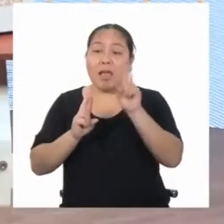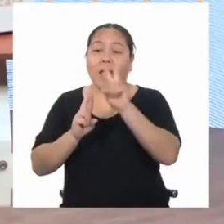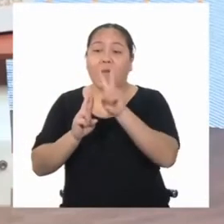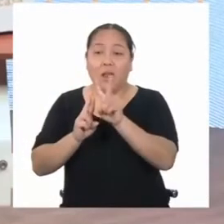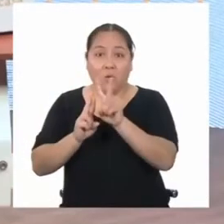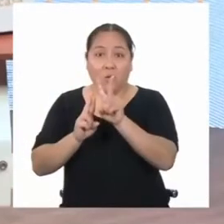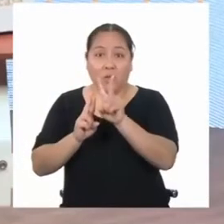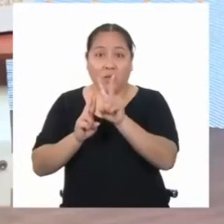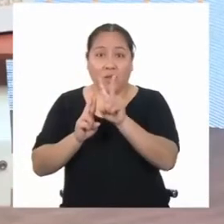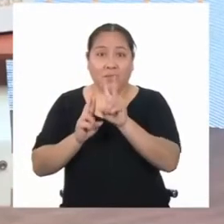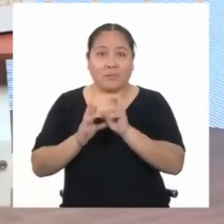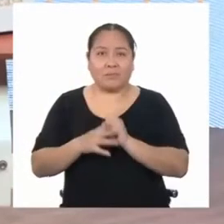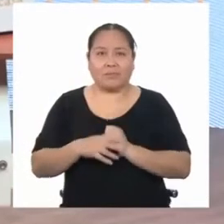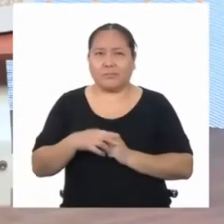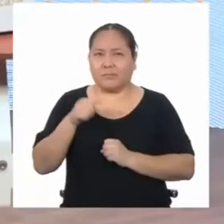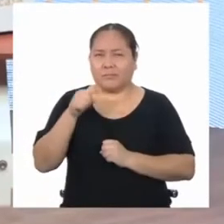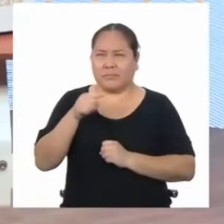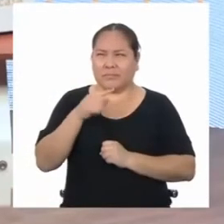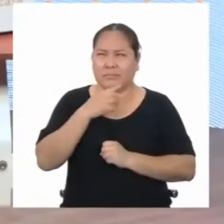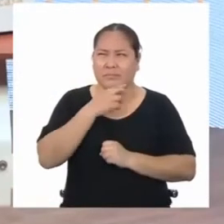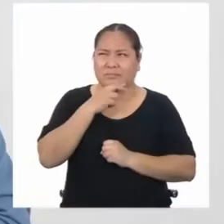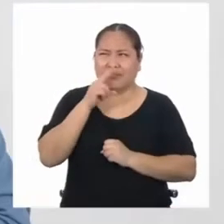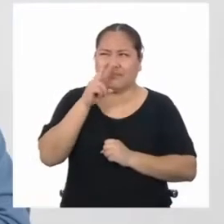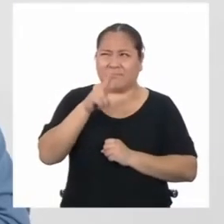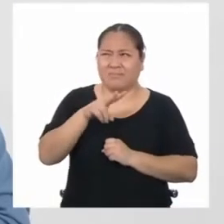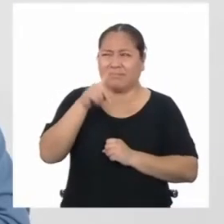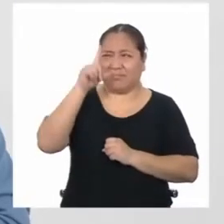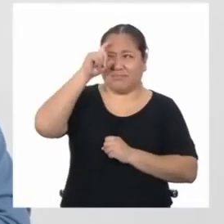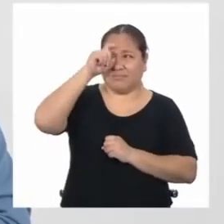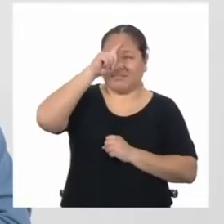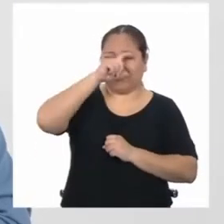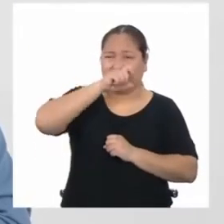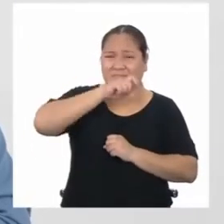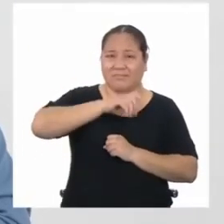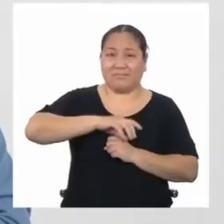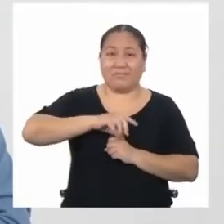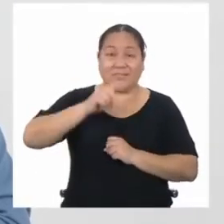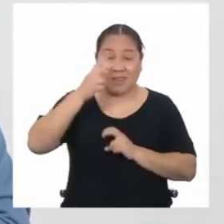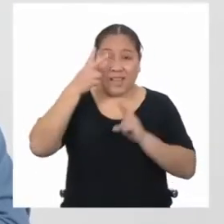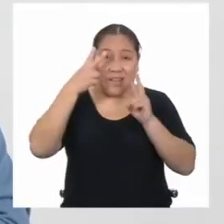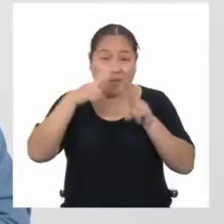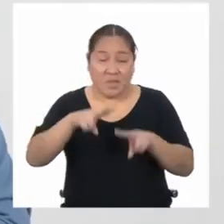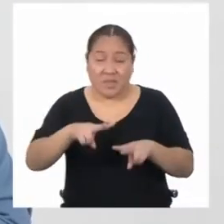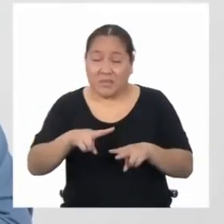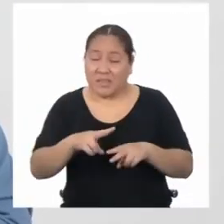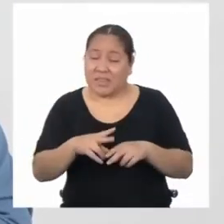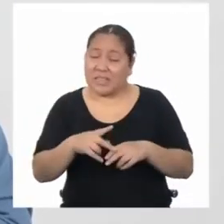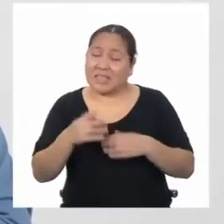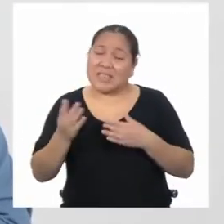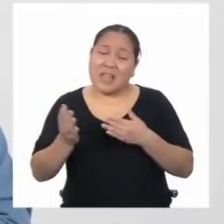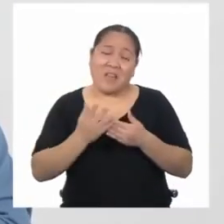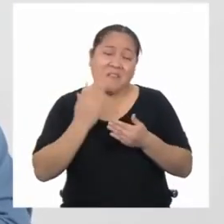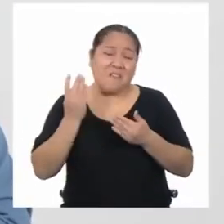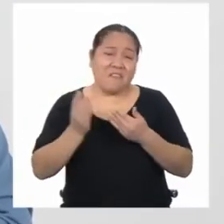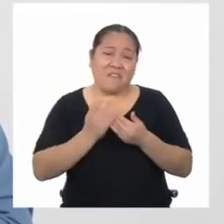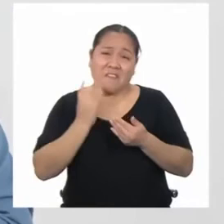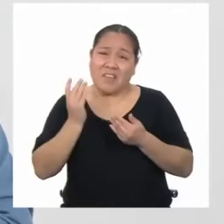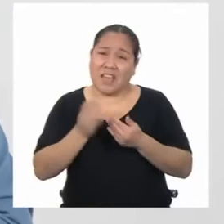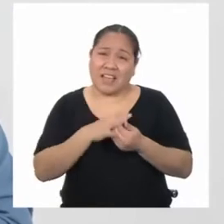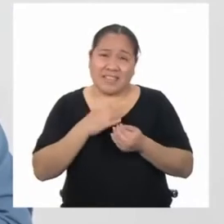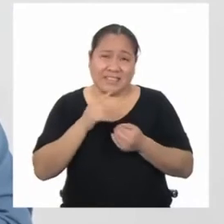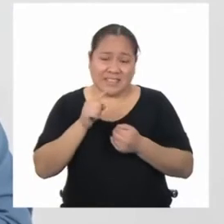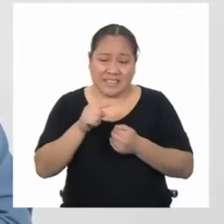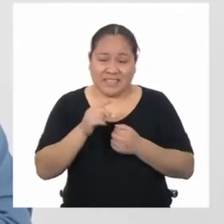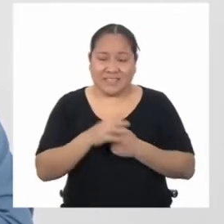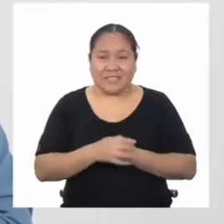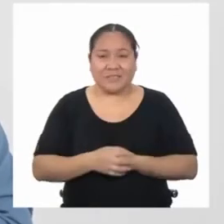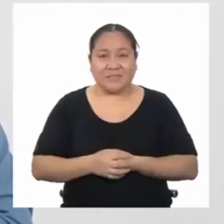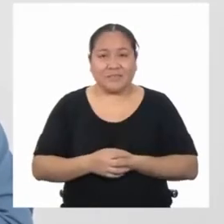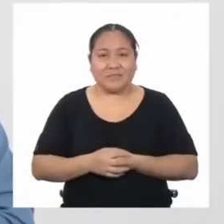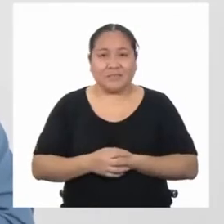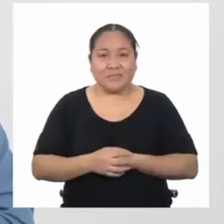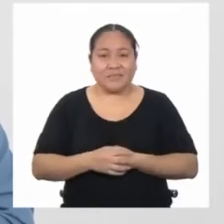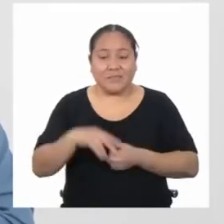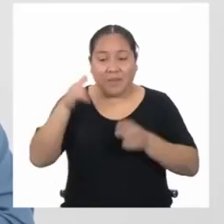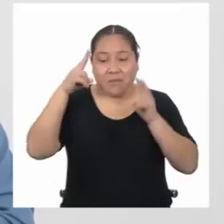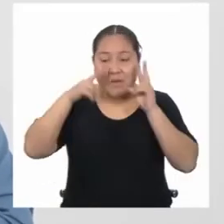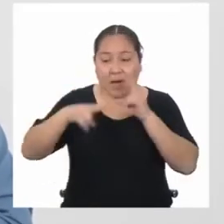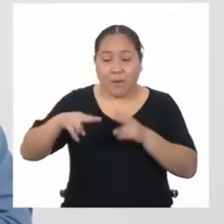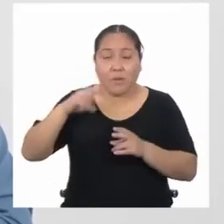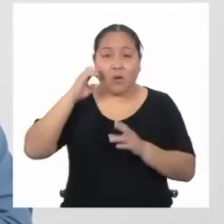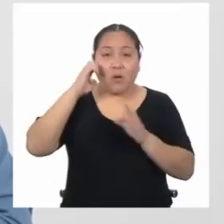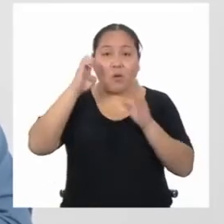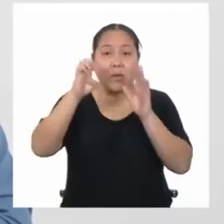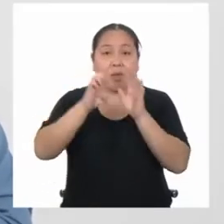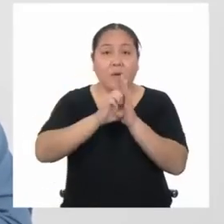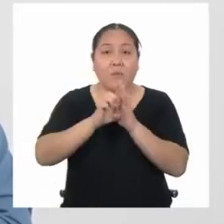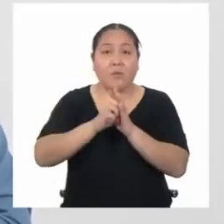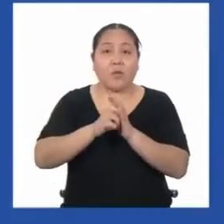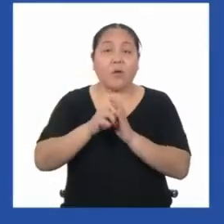Esto ya se empieza a ver más complicado. Ya van a ver que es más sencillo de lo que parece. Tomemos como ejemplo